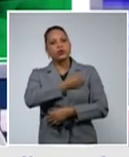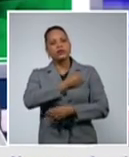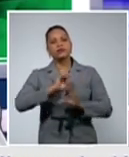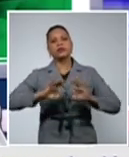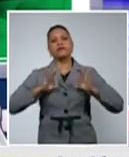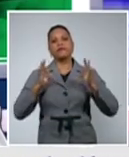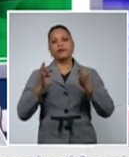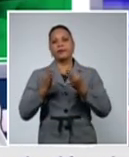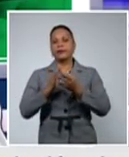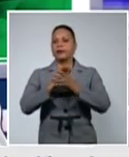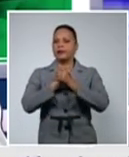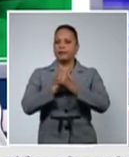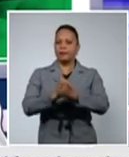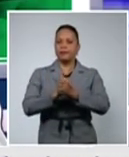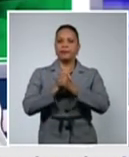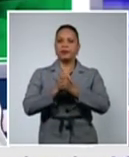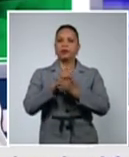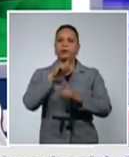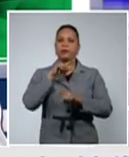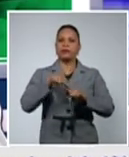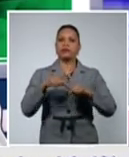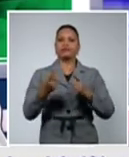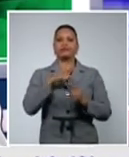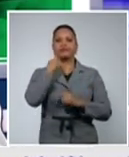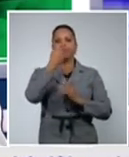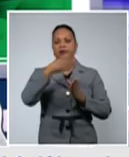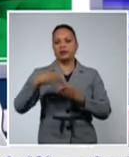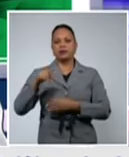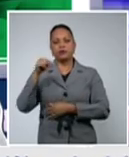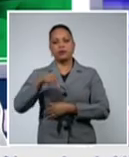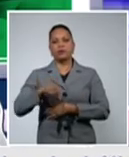amistades por los fallecidos del día de hoy.